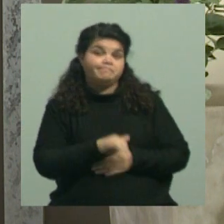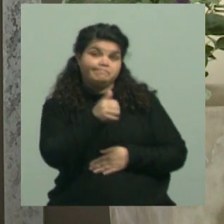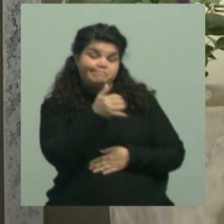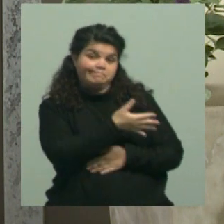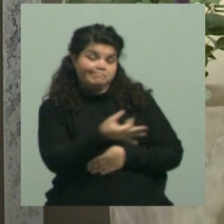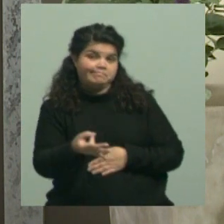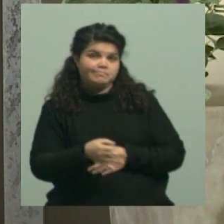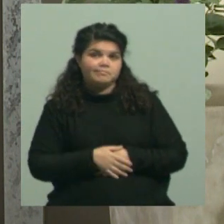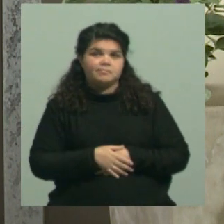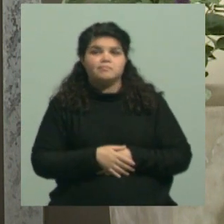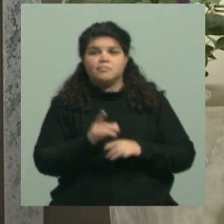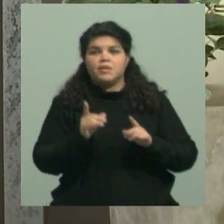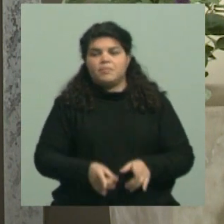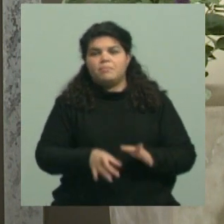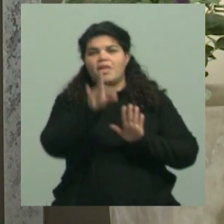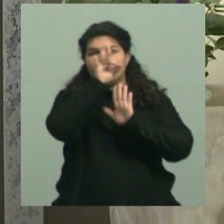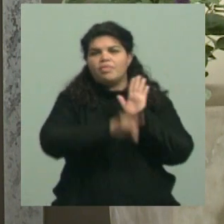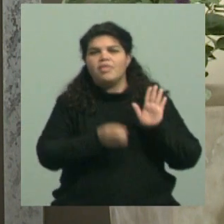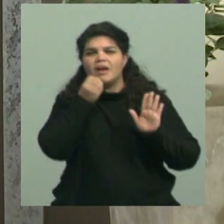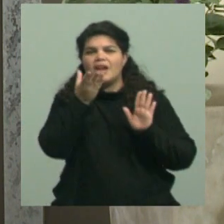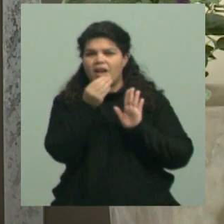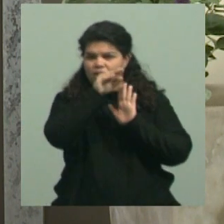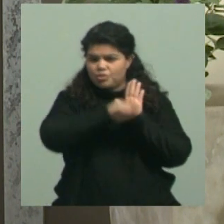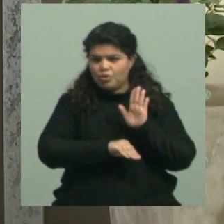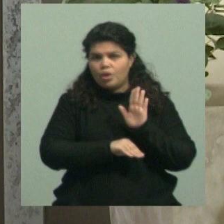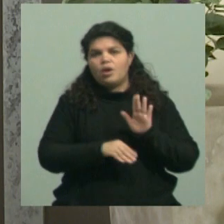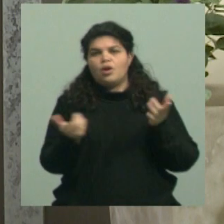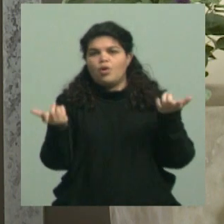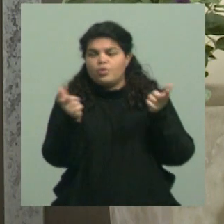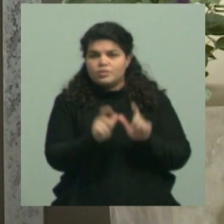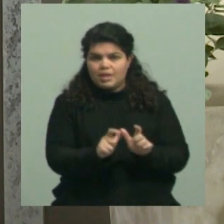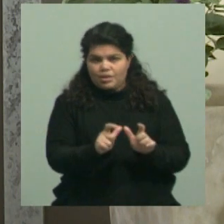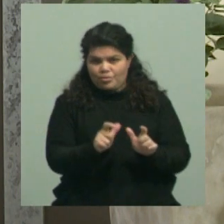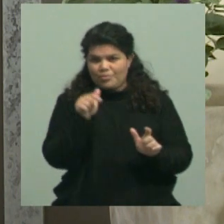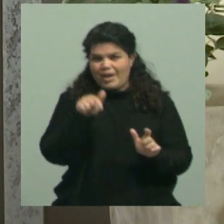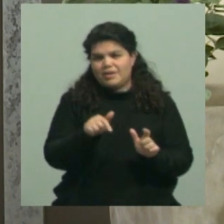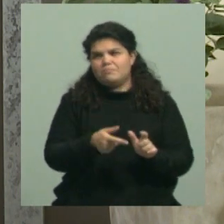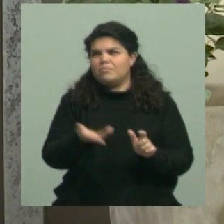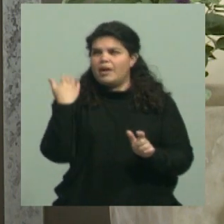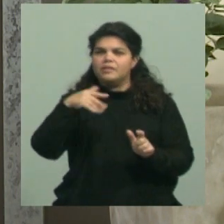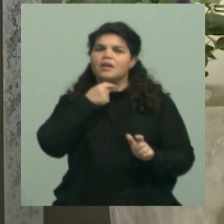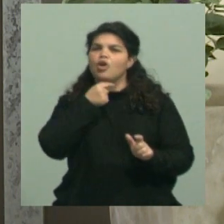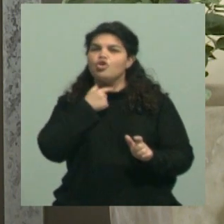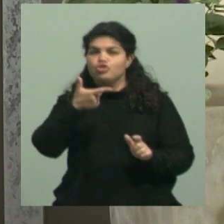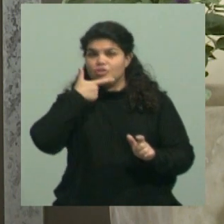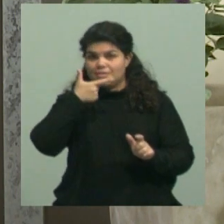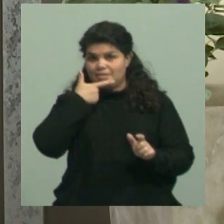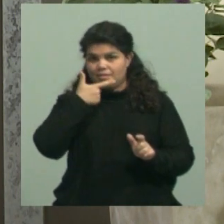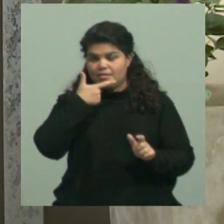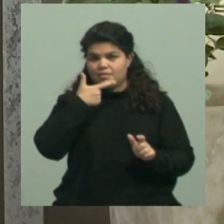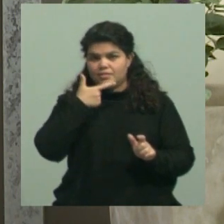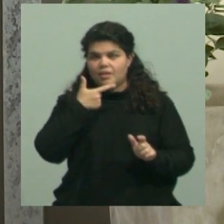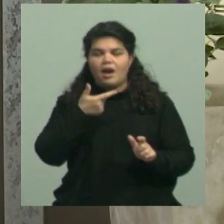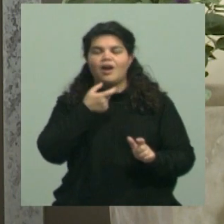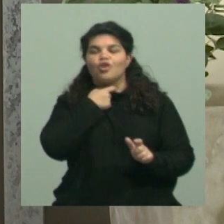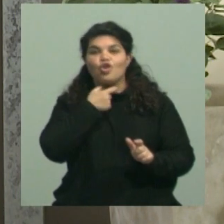declaración del Comité Ejecutivo del CIN, que se realizó el 7 de agosto pasado. Sí. Digamos, aquí